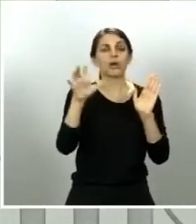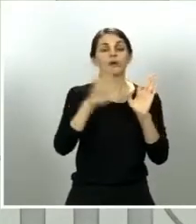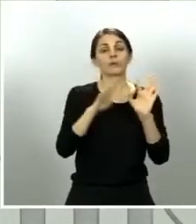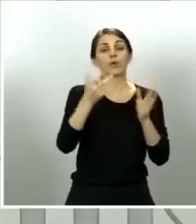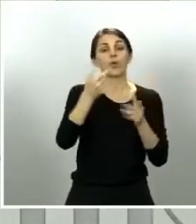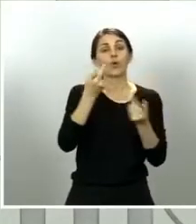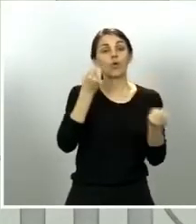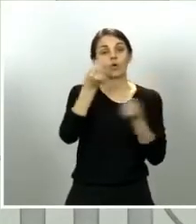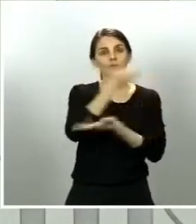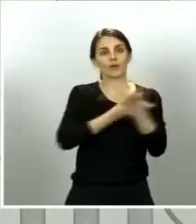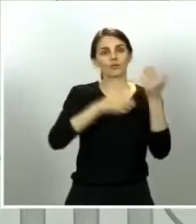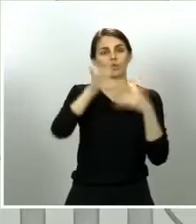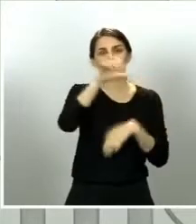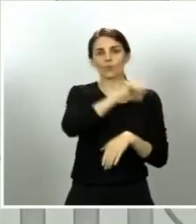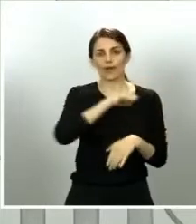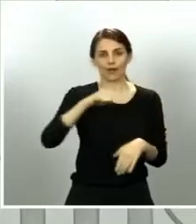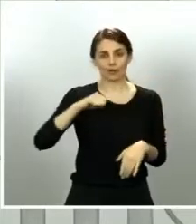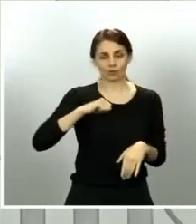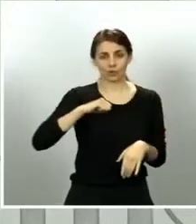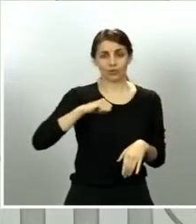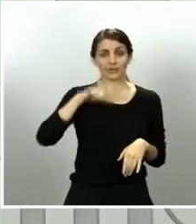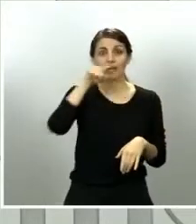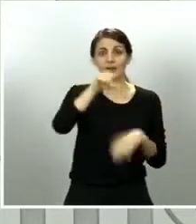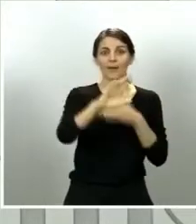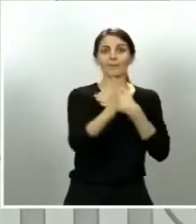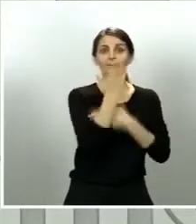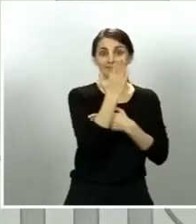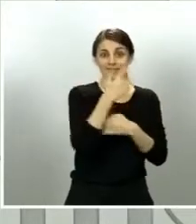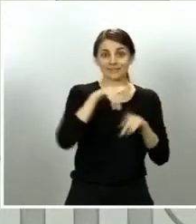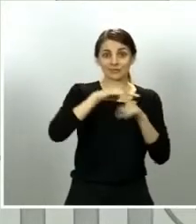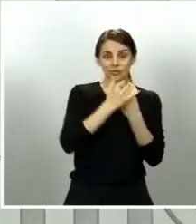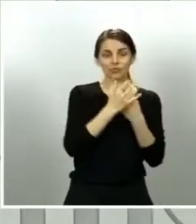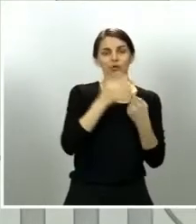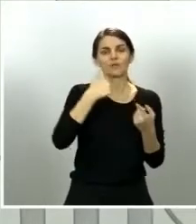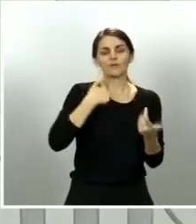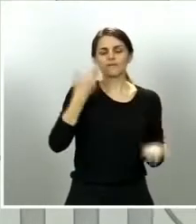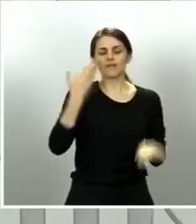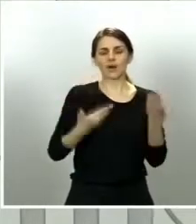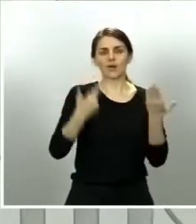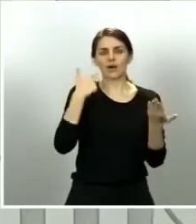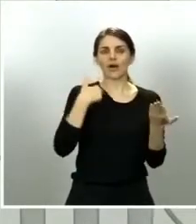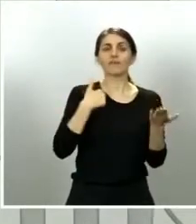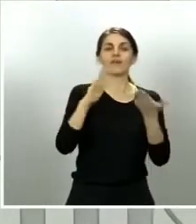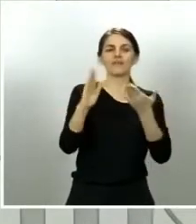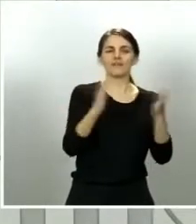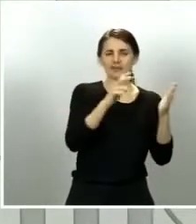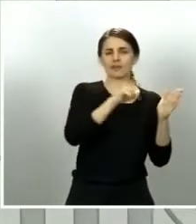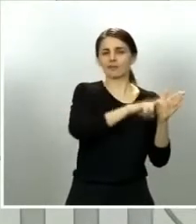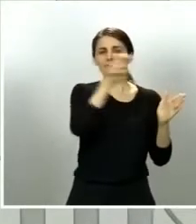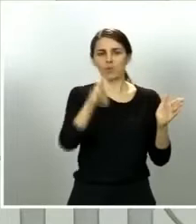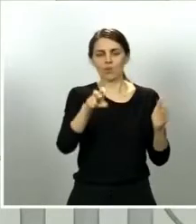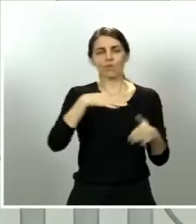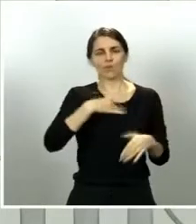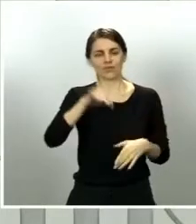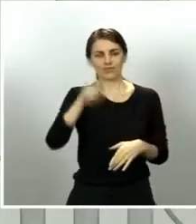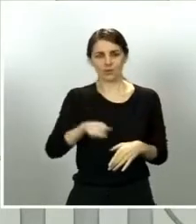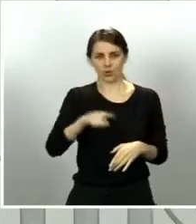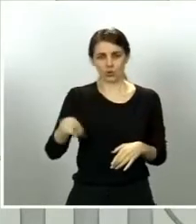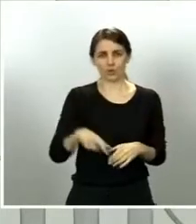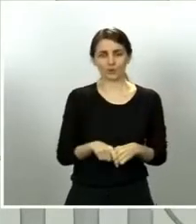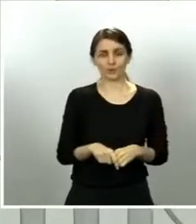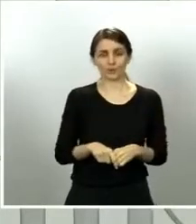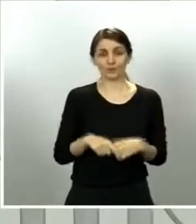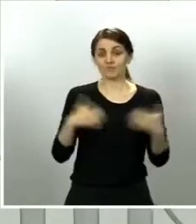este cambio de fase. La unidad territorial de referencia es la provincia o la isla.